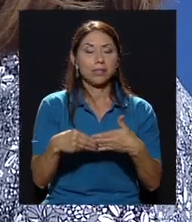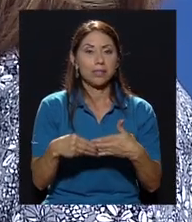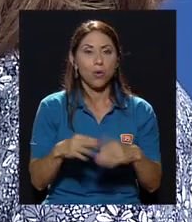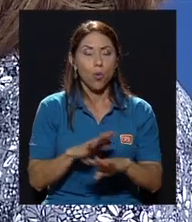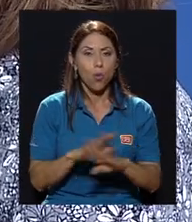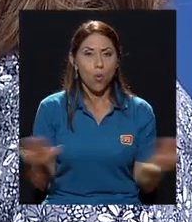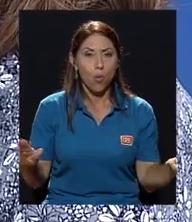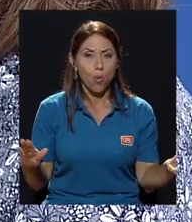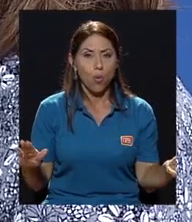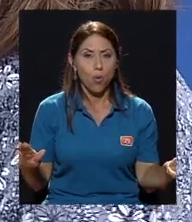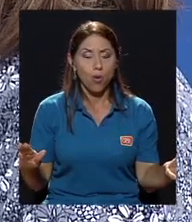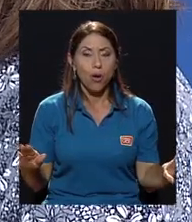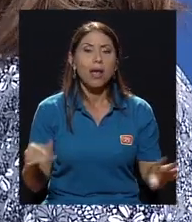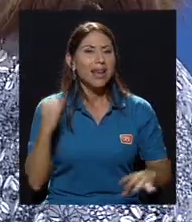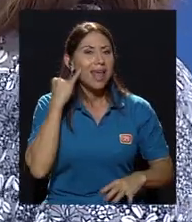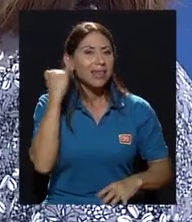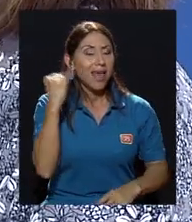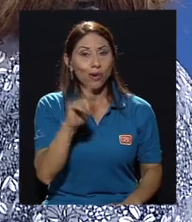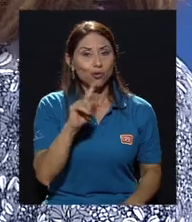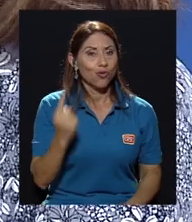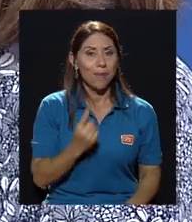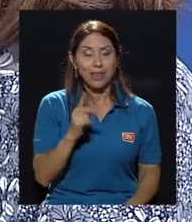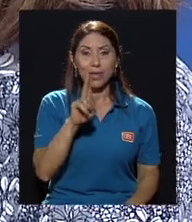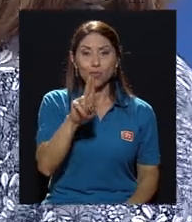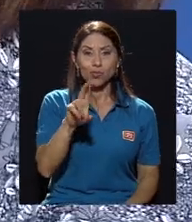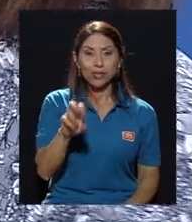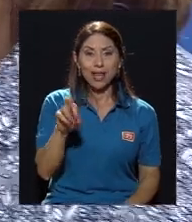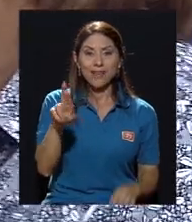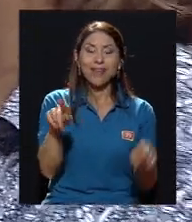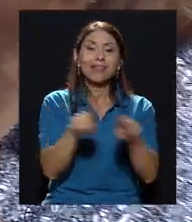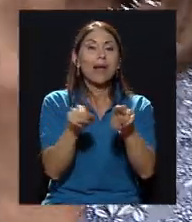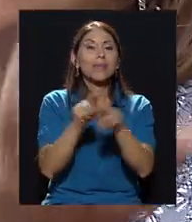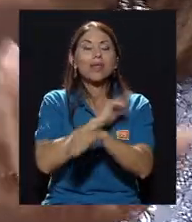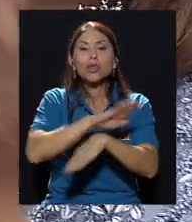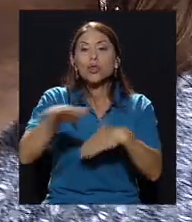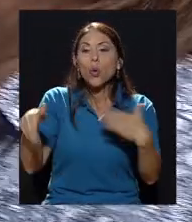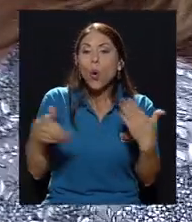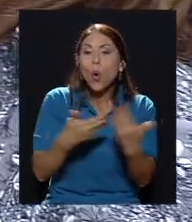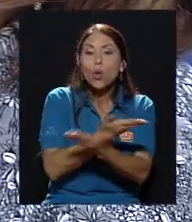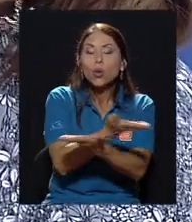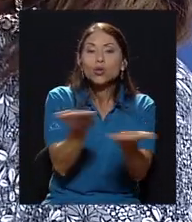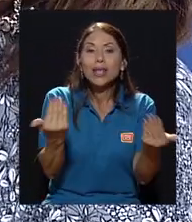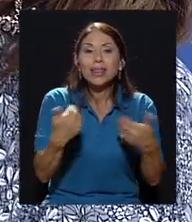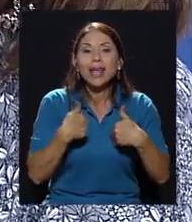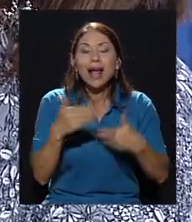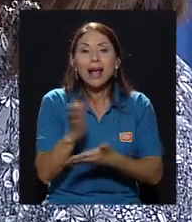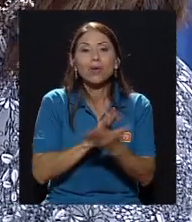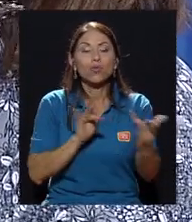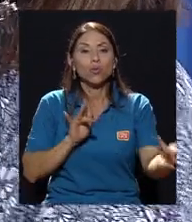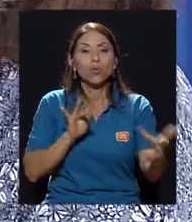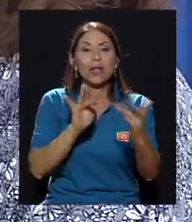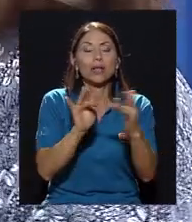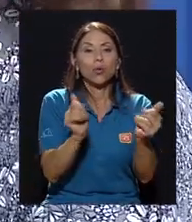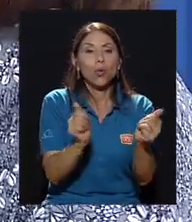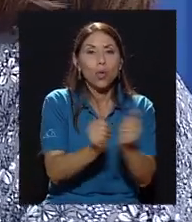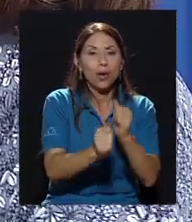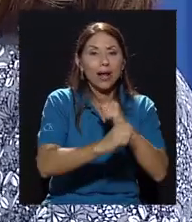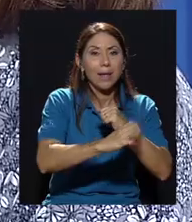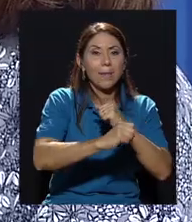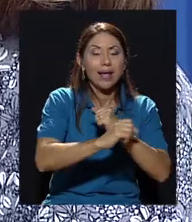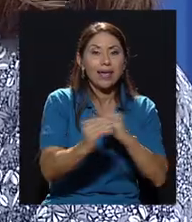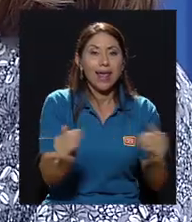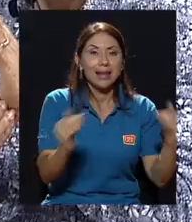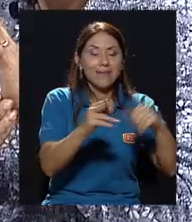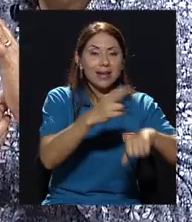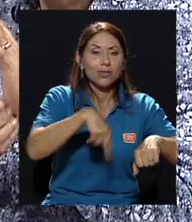plástico, pero bueno, la idea no solo que sea la UCR, sino que también todos aquellos que tengan algún contacto con la campaña a nivel nacional o